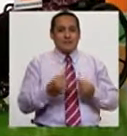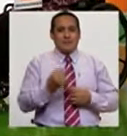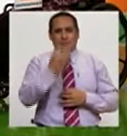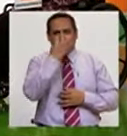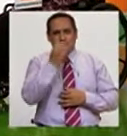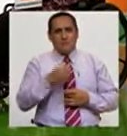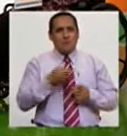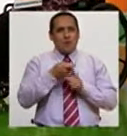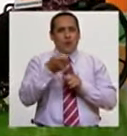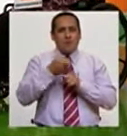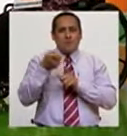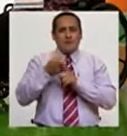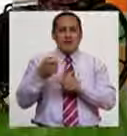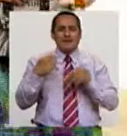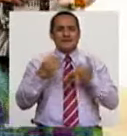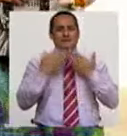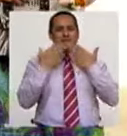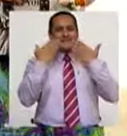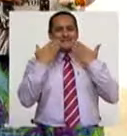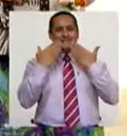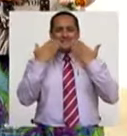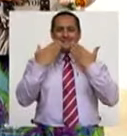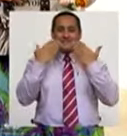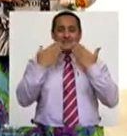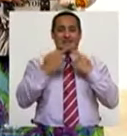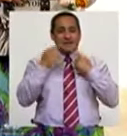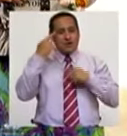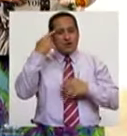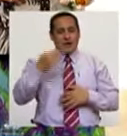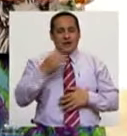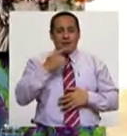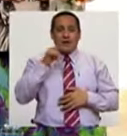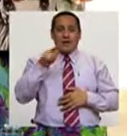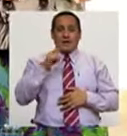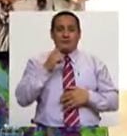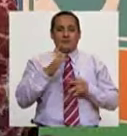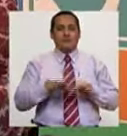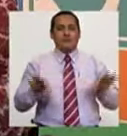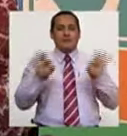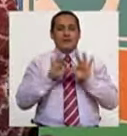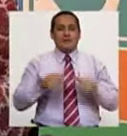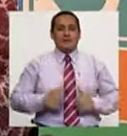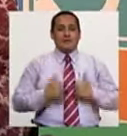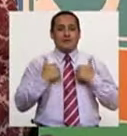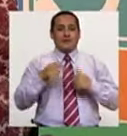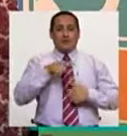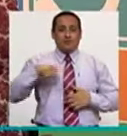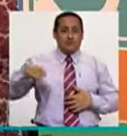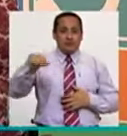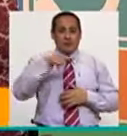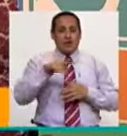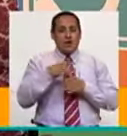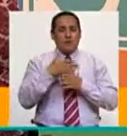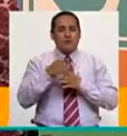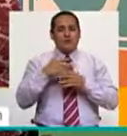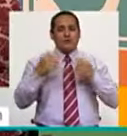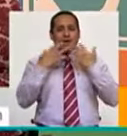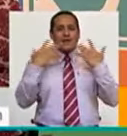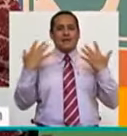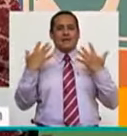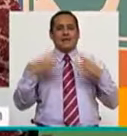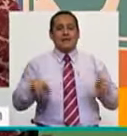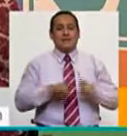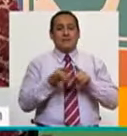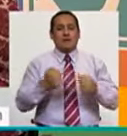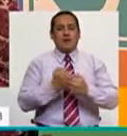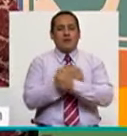haciendo bromas, todo el tiempo con una sonrisa. Y eso yo creo que también es, y aparte de ustedes mismos, están compartiendo esta alegría